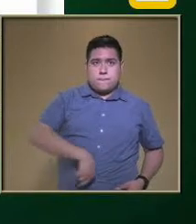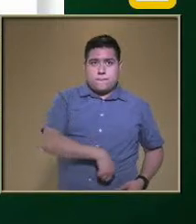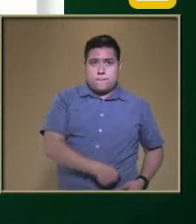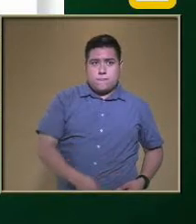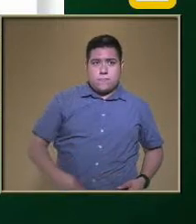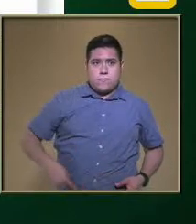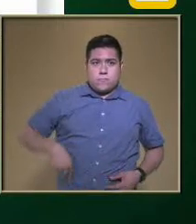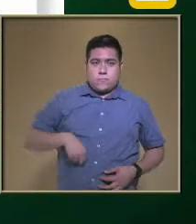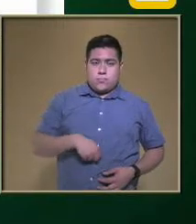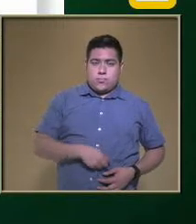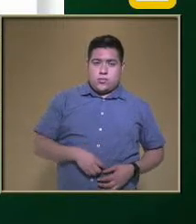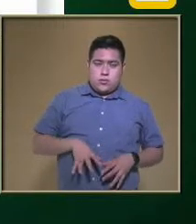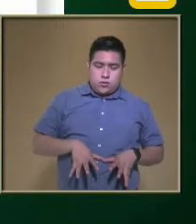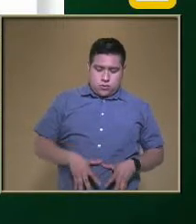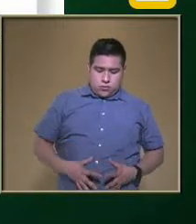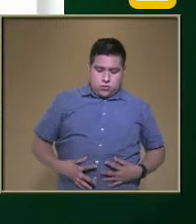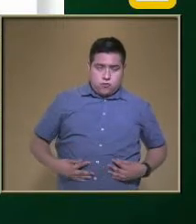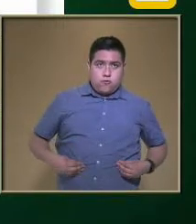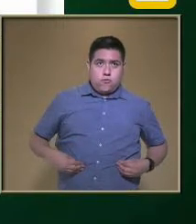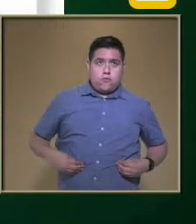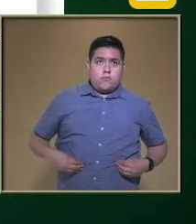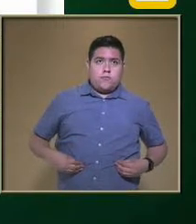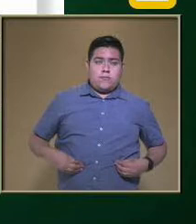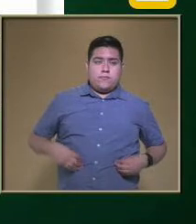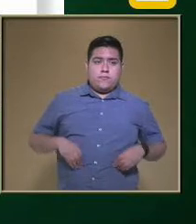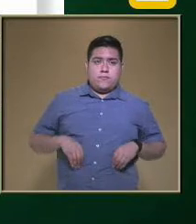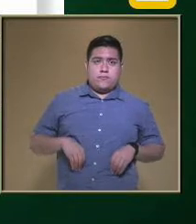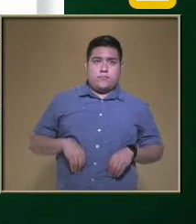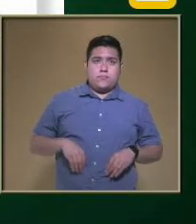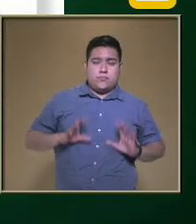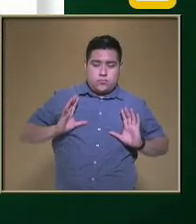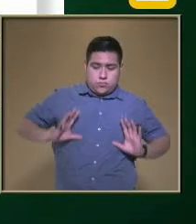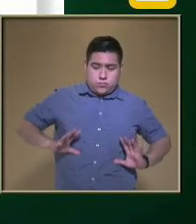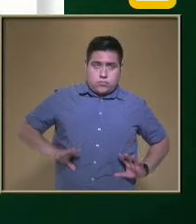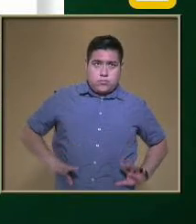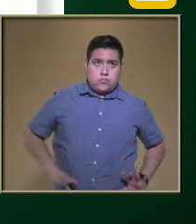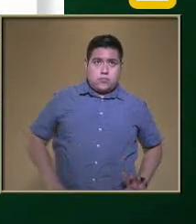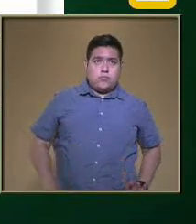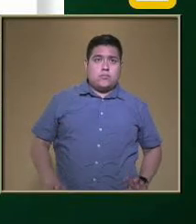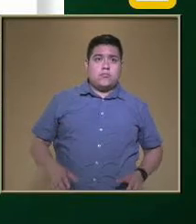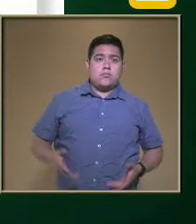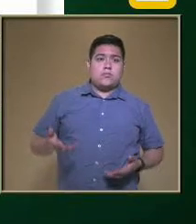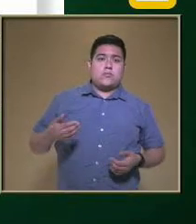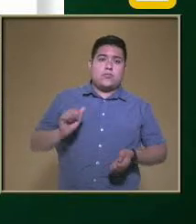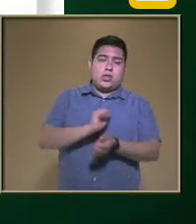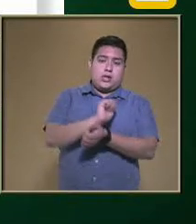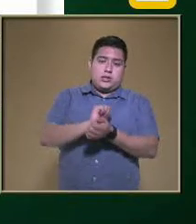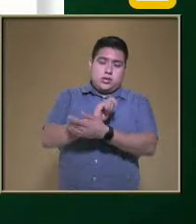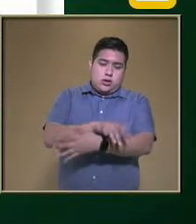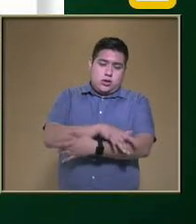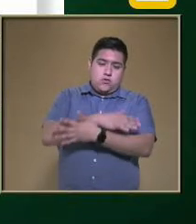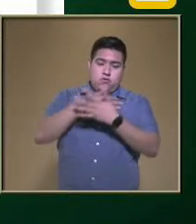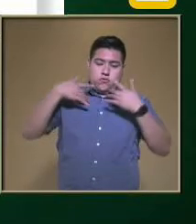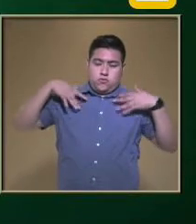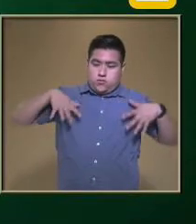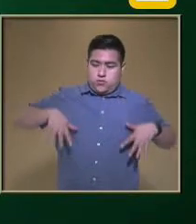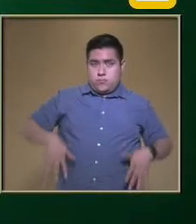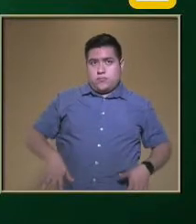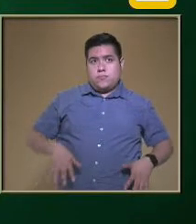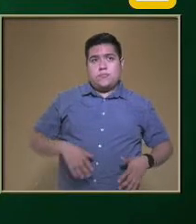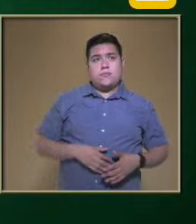delgado Y se distribuyen A través del cuerpo Por medio del sistema Circulatorio Para llegar A todas las células